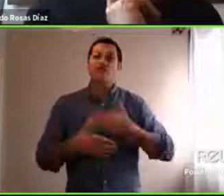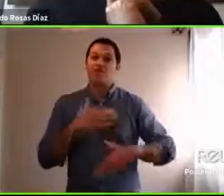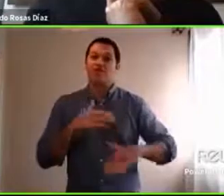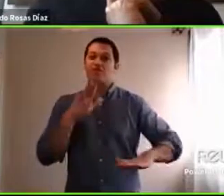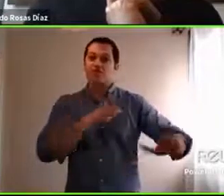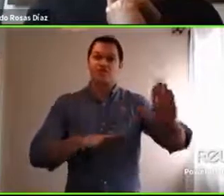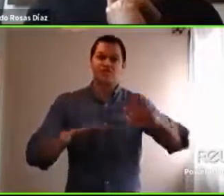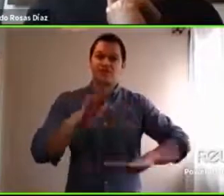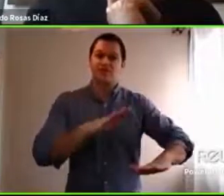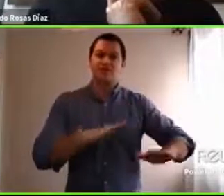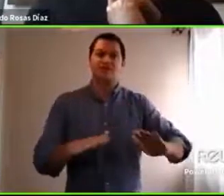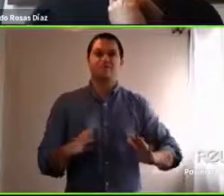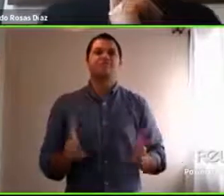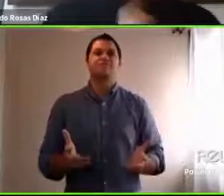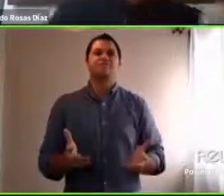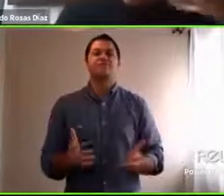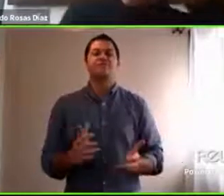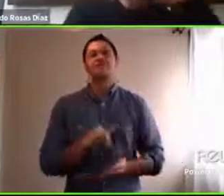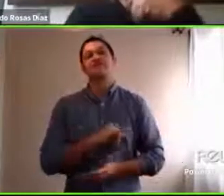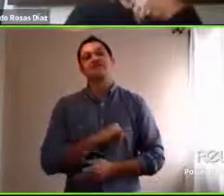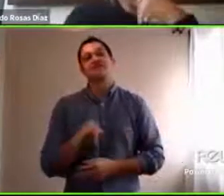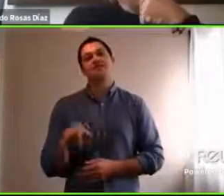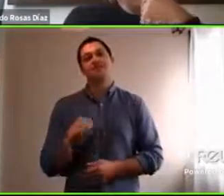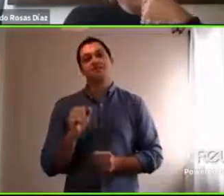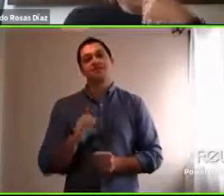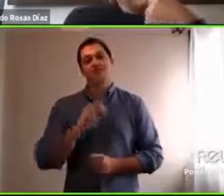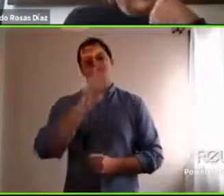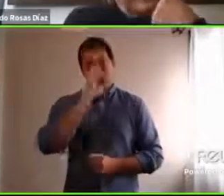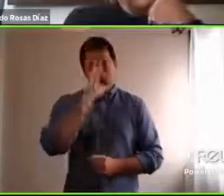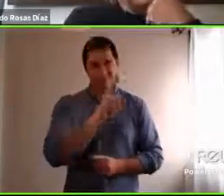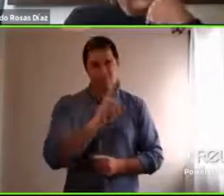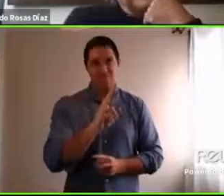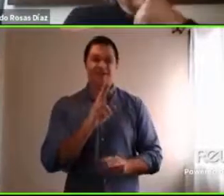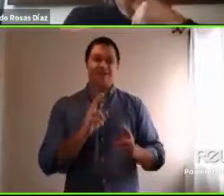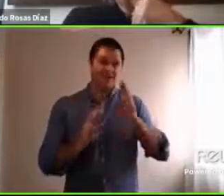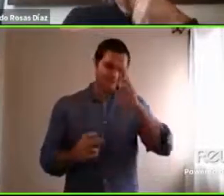al mismo tiempo respetar nuestra forma de ser